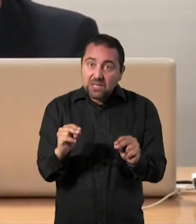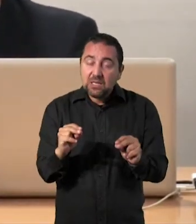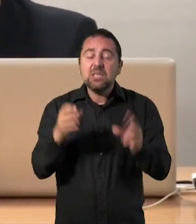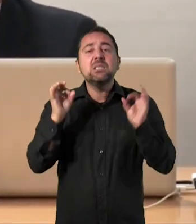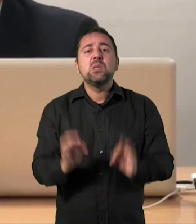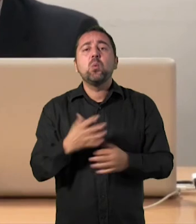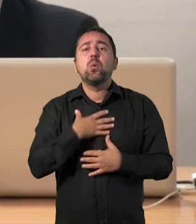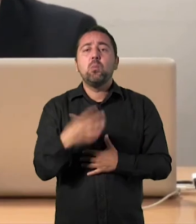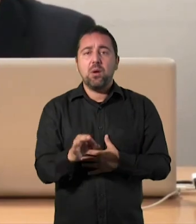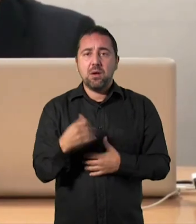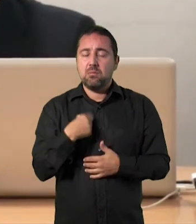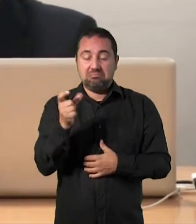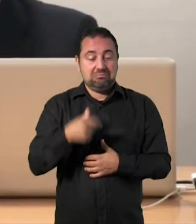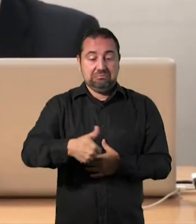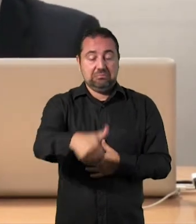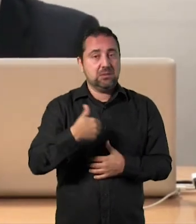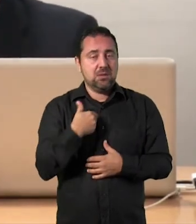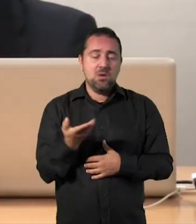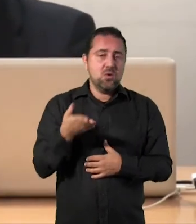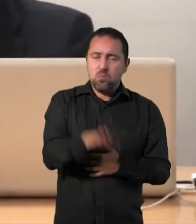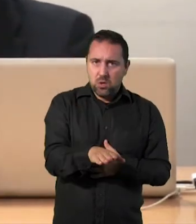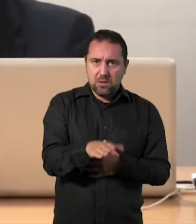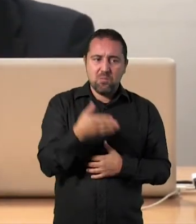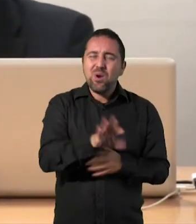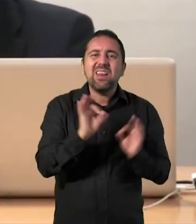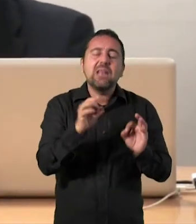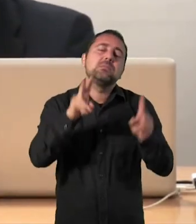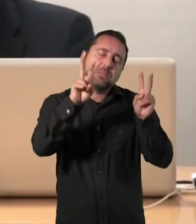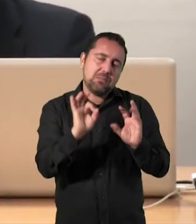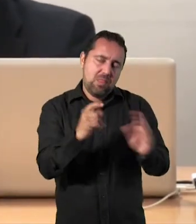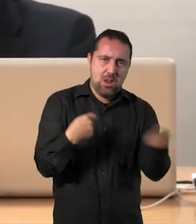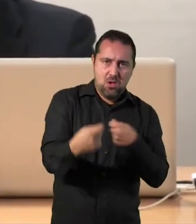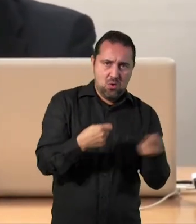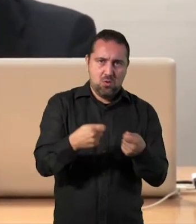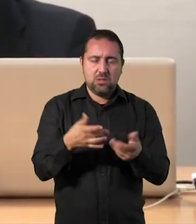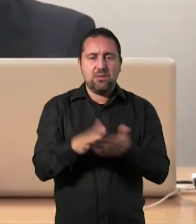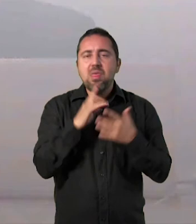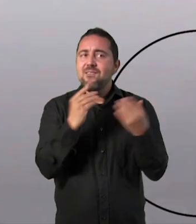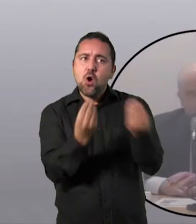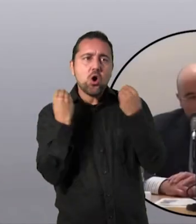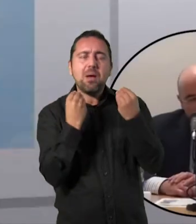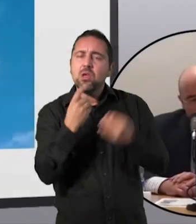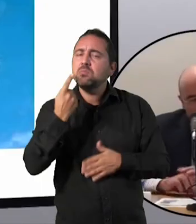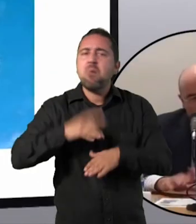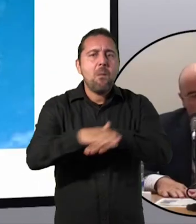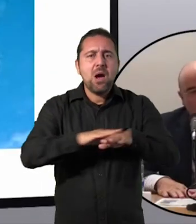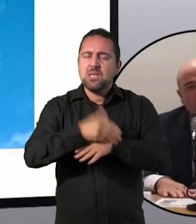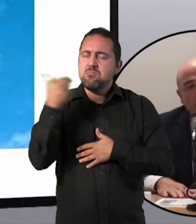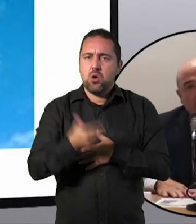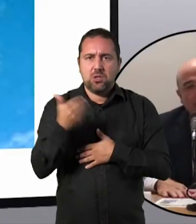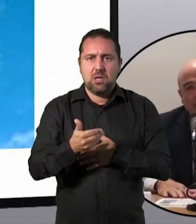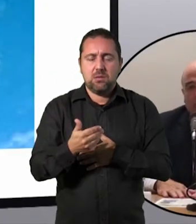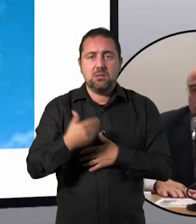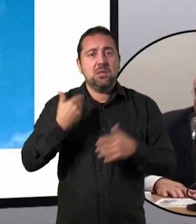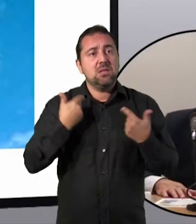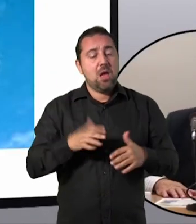a punto de morir, a punto de morir para hacer negocios. La formación es básica para eso. Una vez